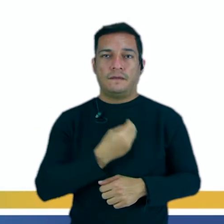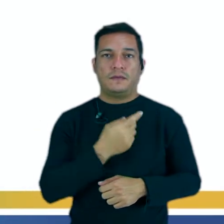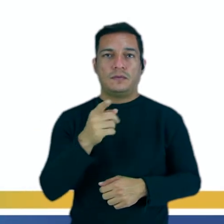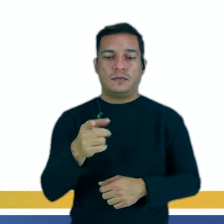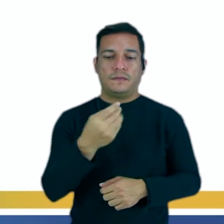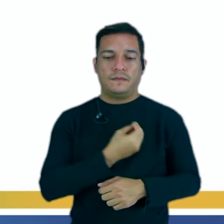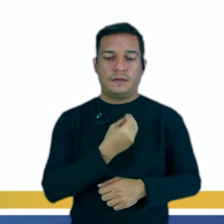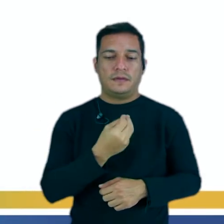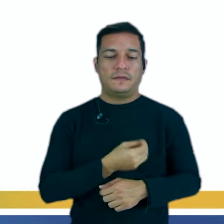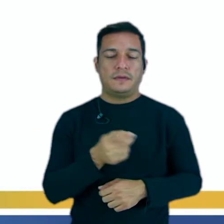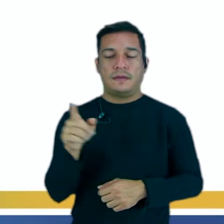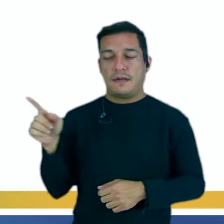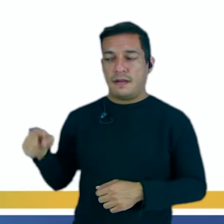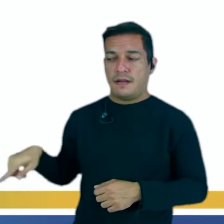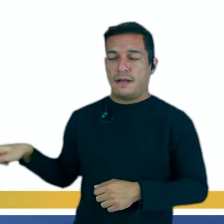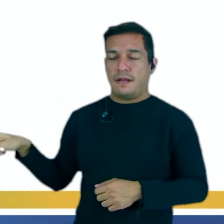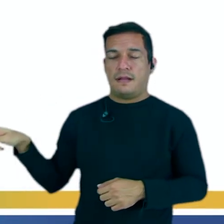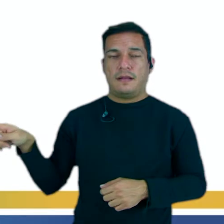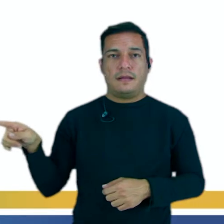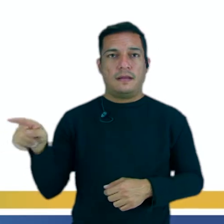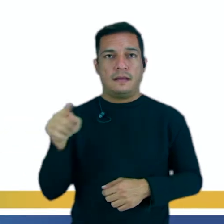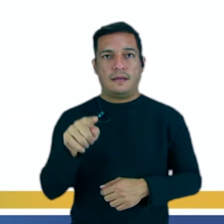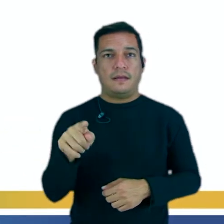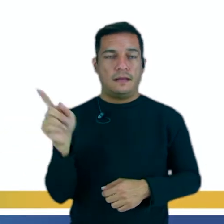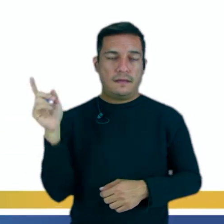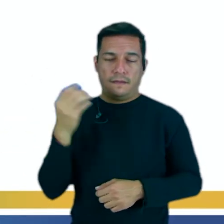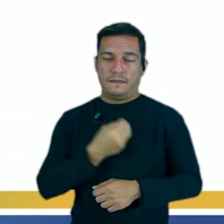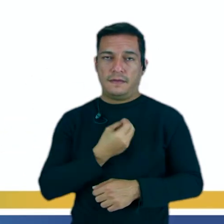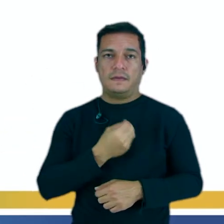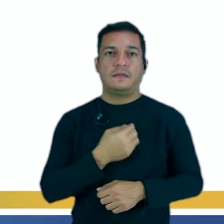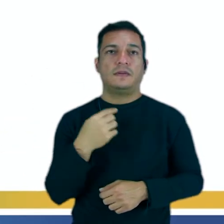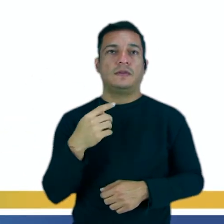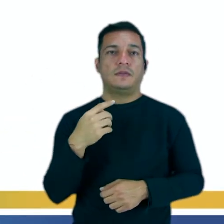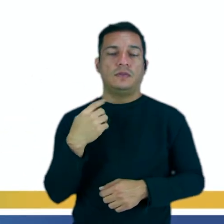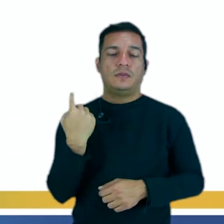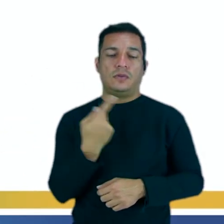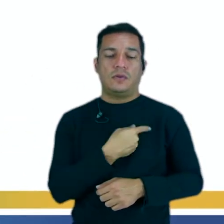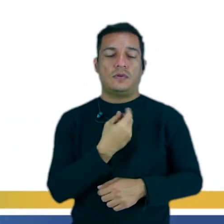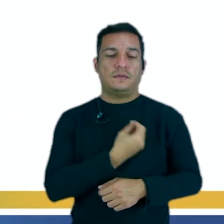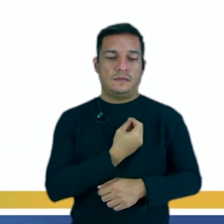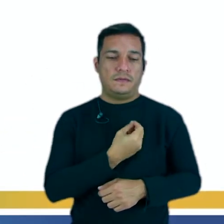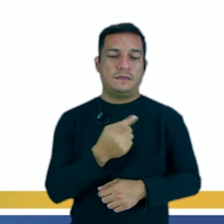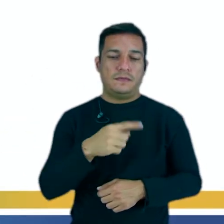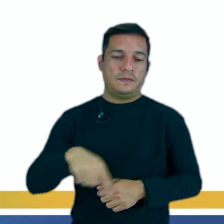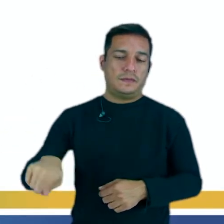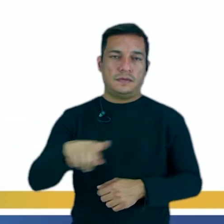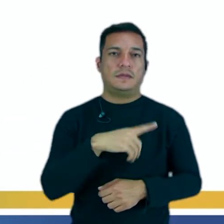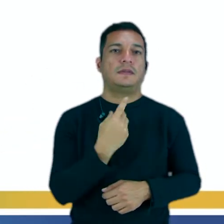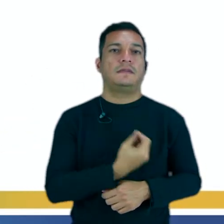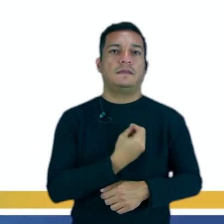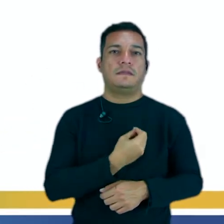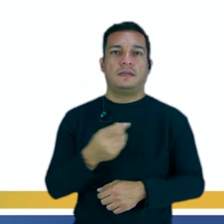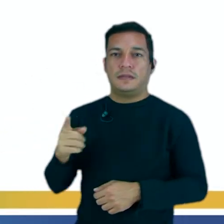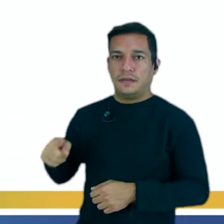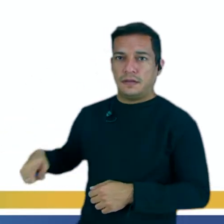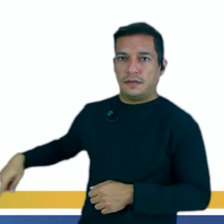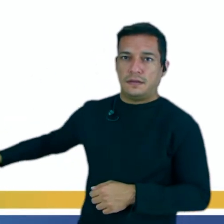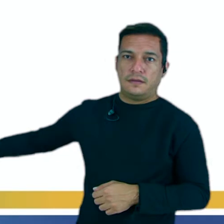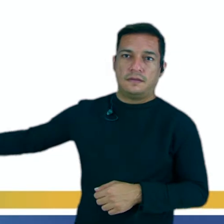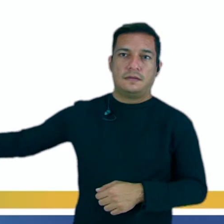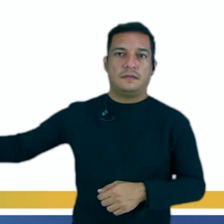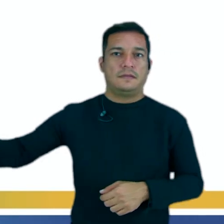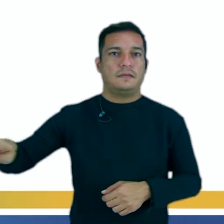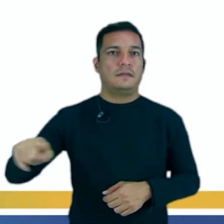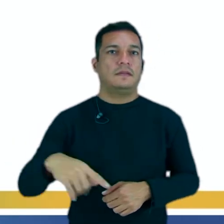vives, él, ella, o usted vive. Nosotros, vivimos, vosotros vivís, y